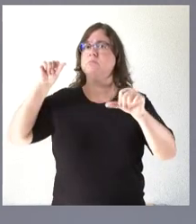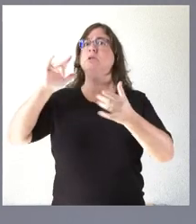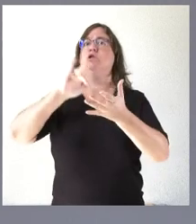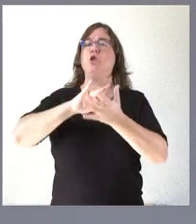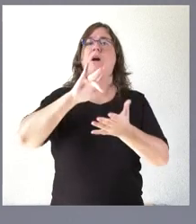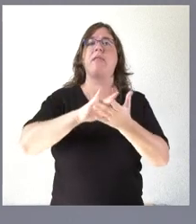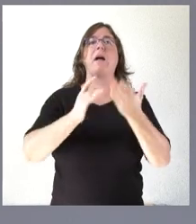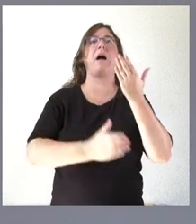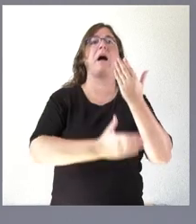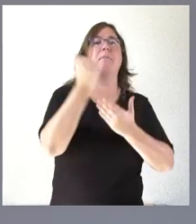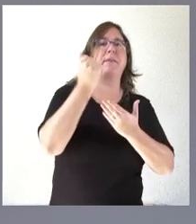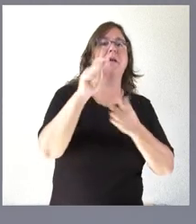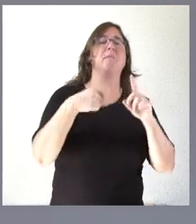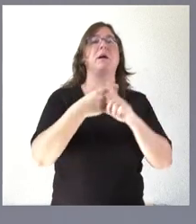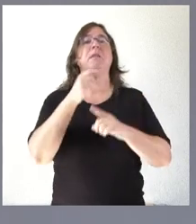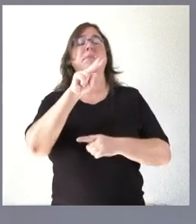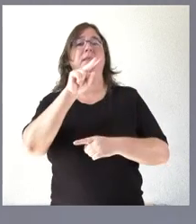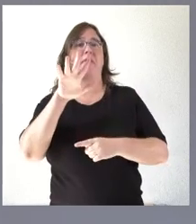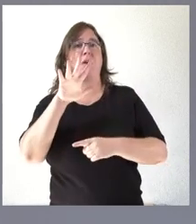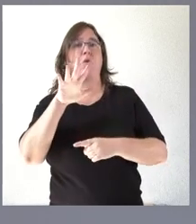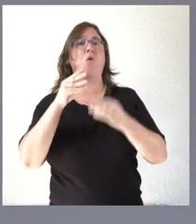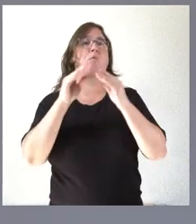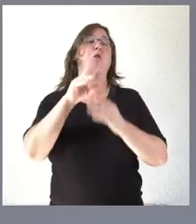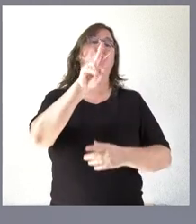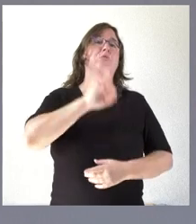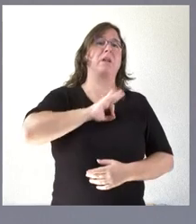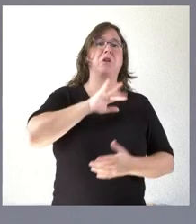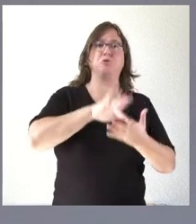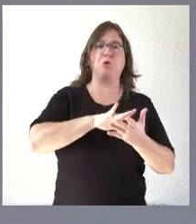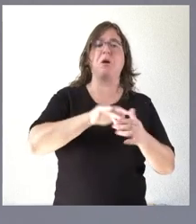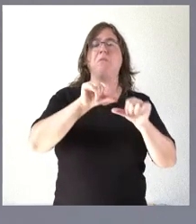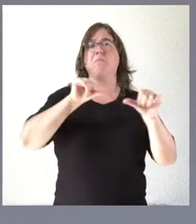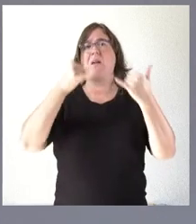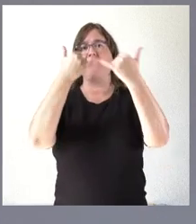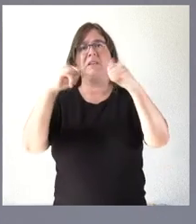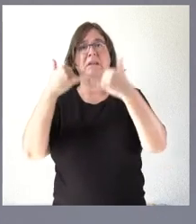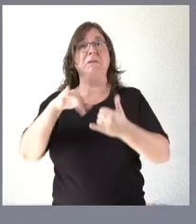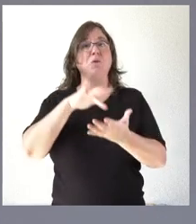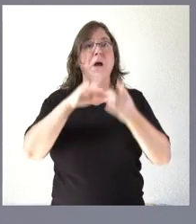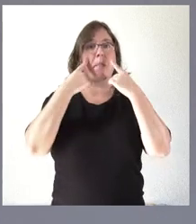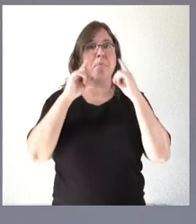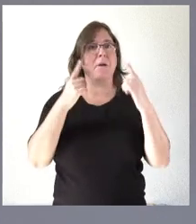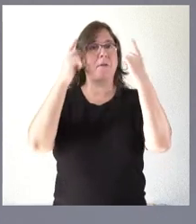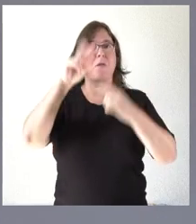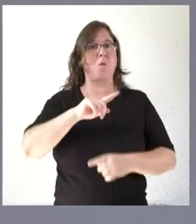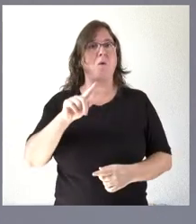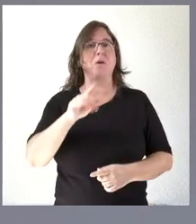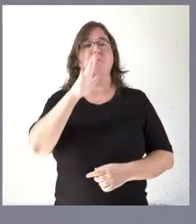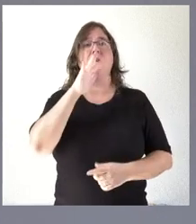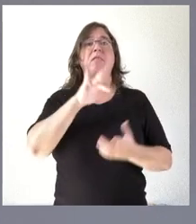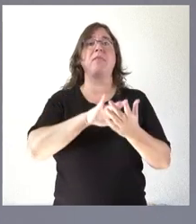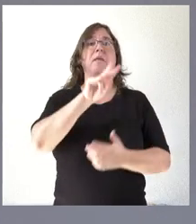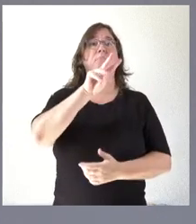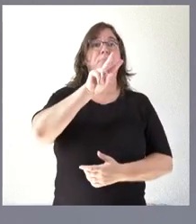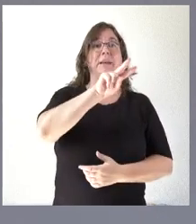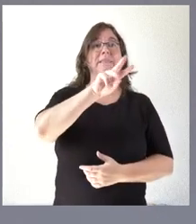25 de abril ni siquiera el 2 de enero como festivo cuando también ha coincidido el día 1 de enero y tampoco es la primera vez que siendo el día 23 de abril